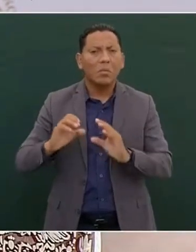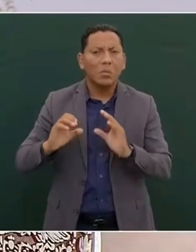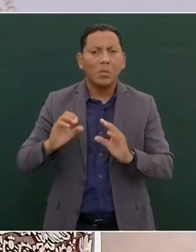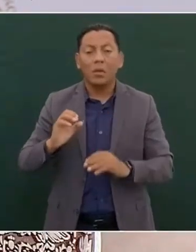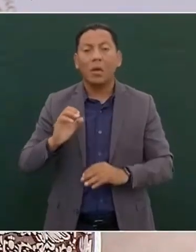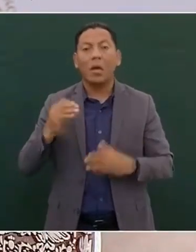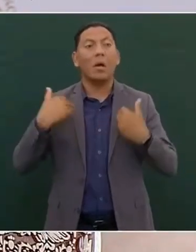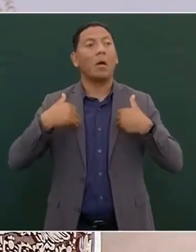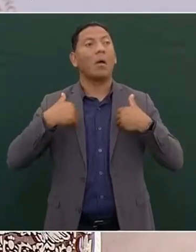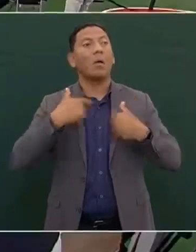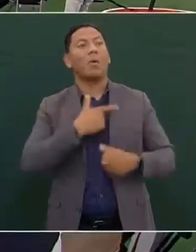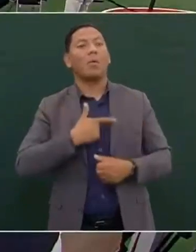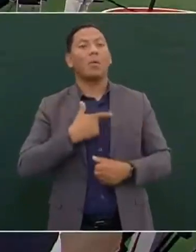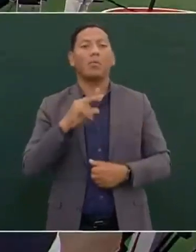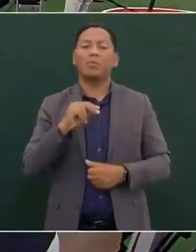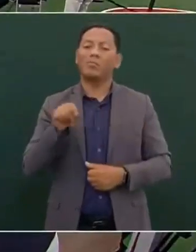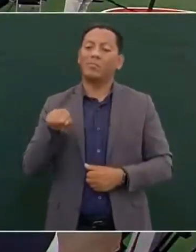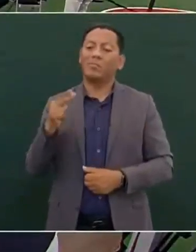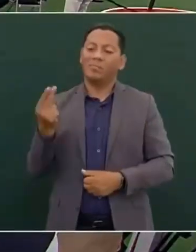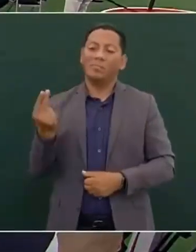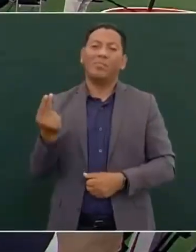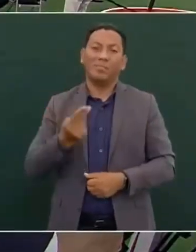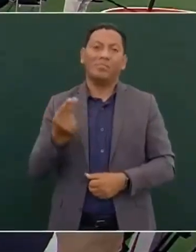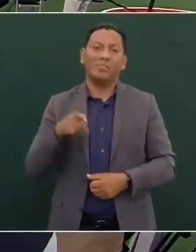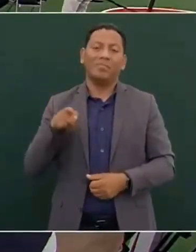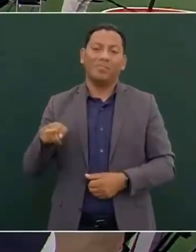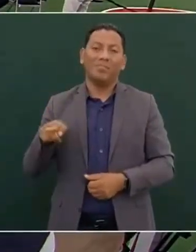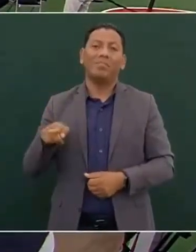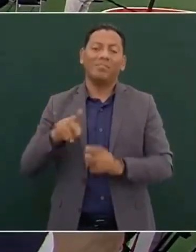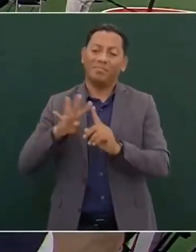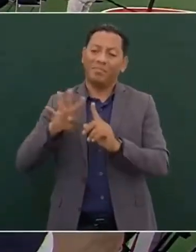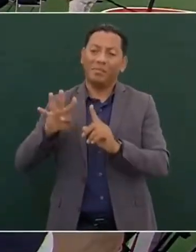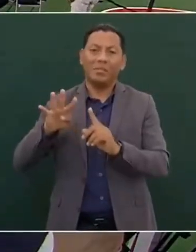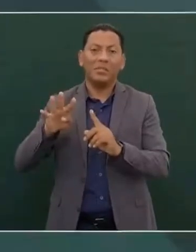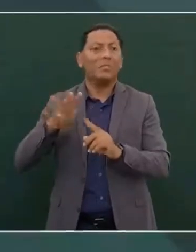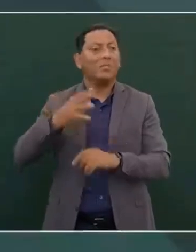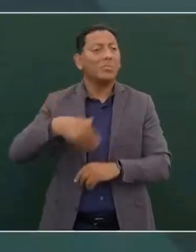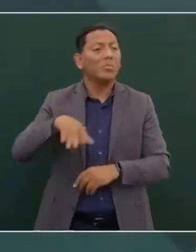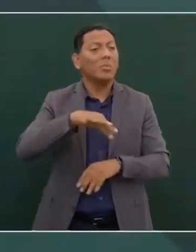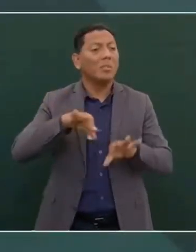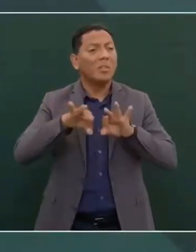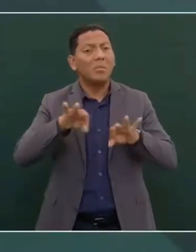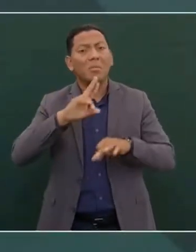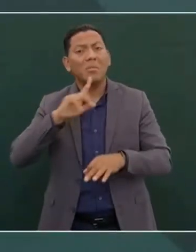lo hacen por necesidad. Van a buscar trabajo.